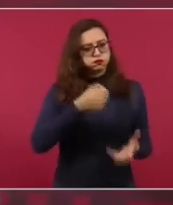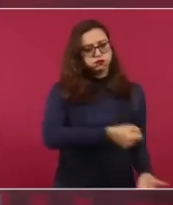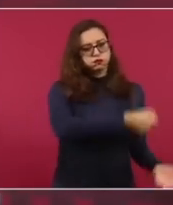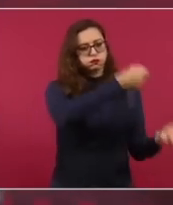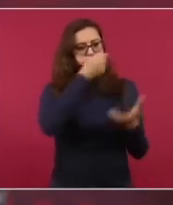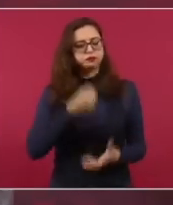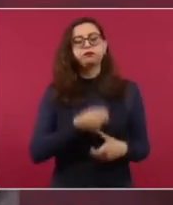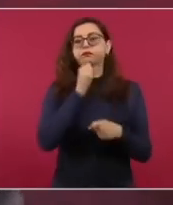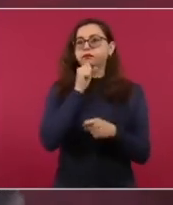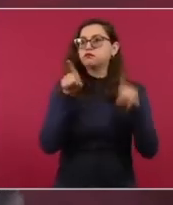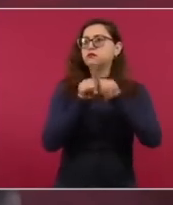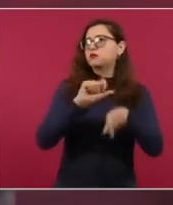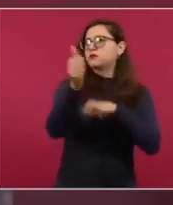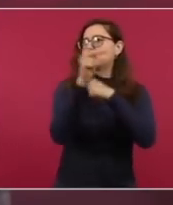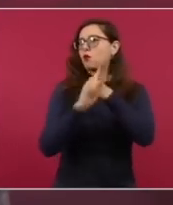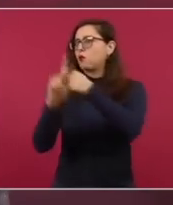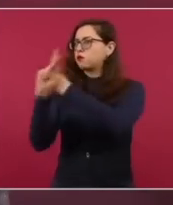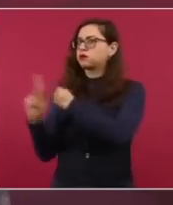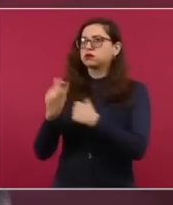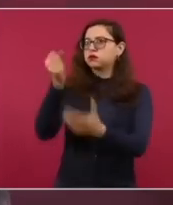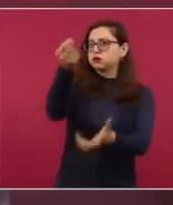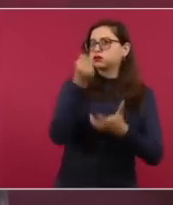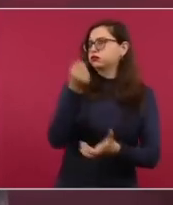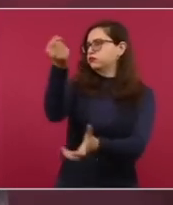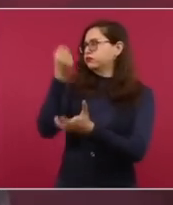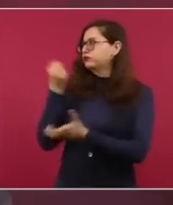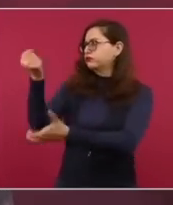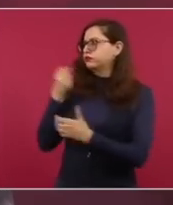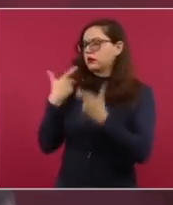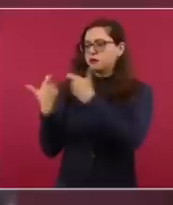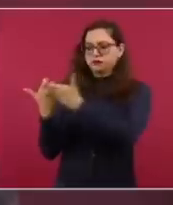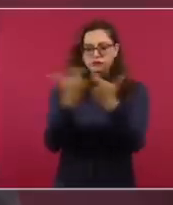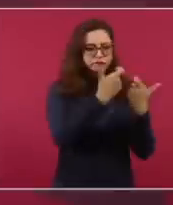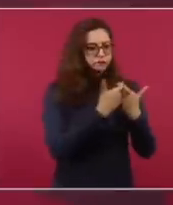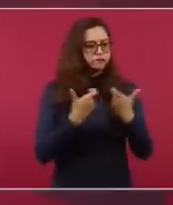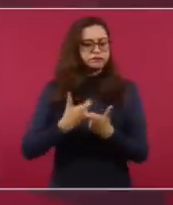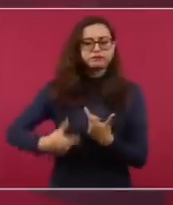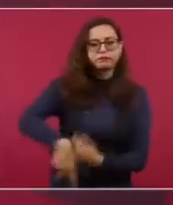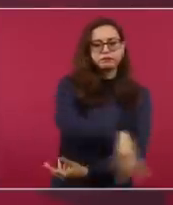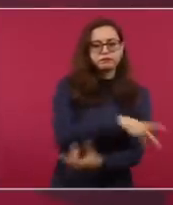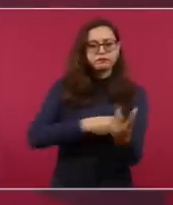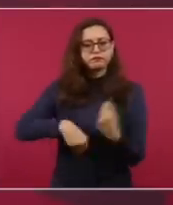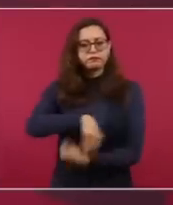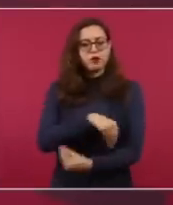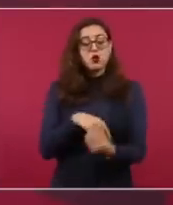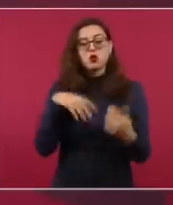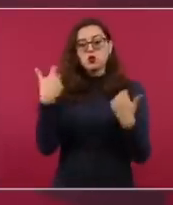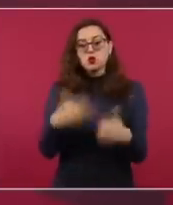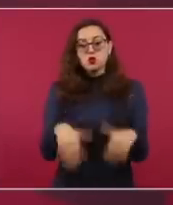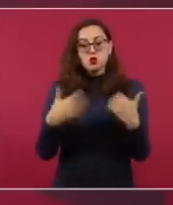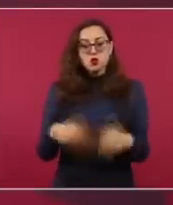La inversión extranjera es récord. Y esto se traduce